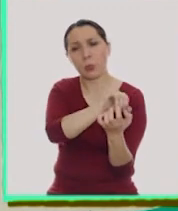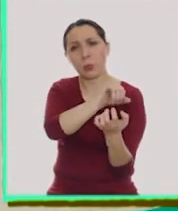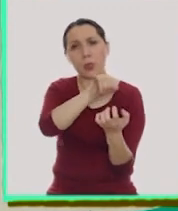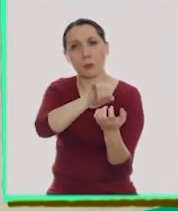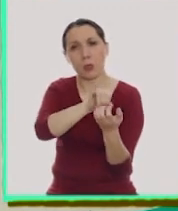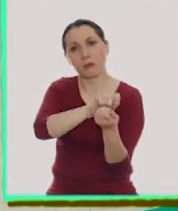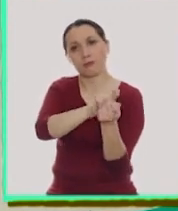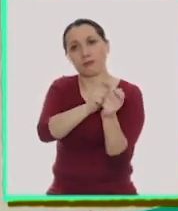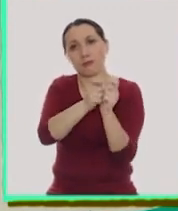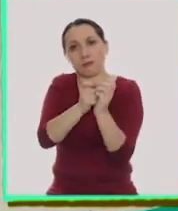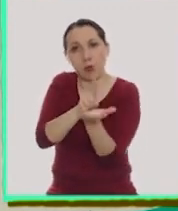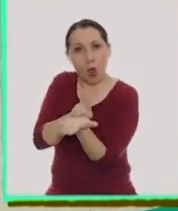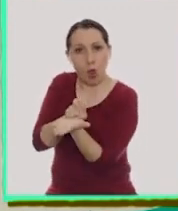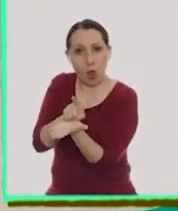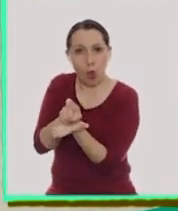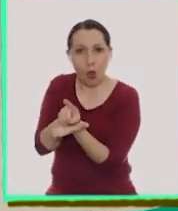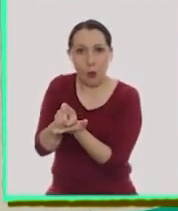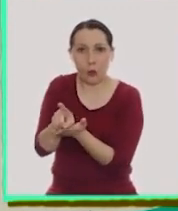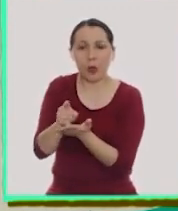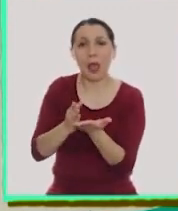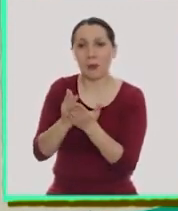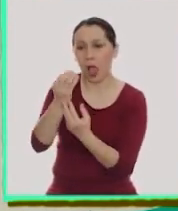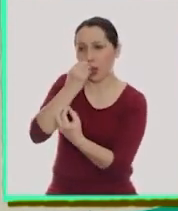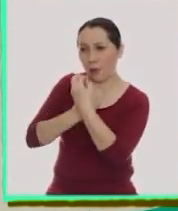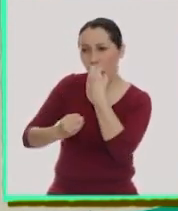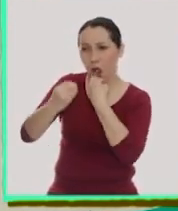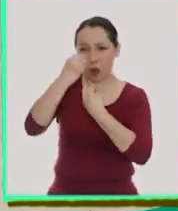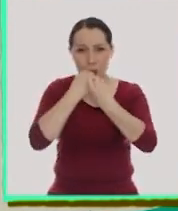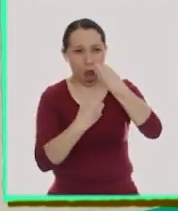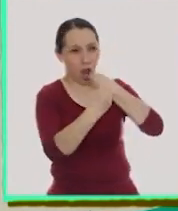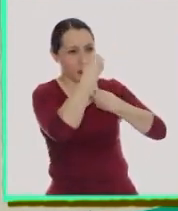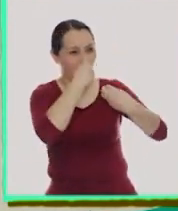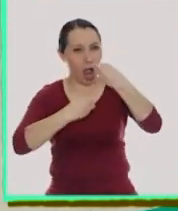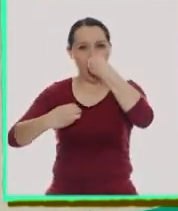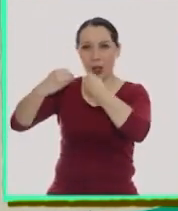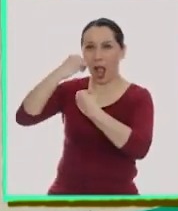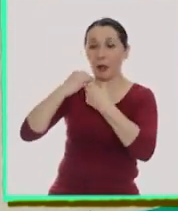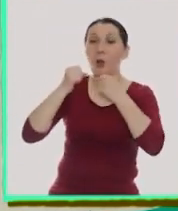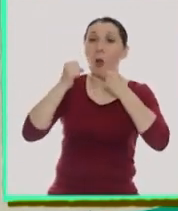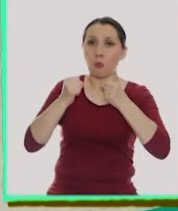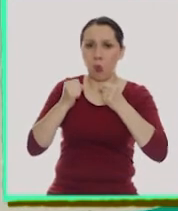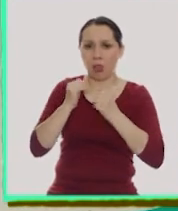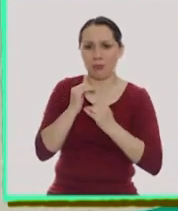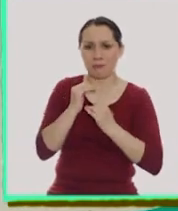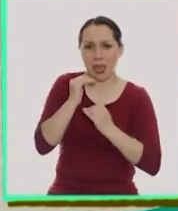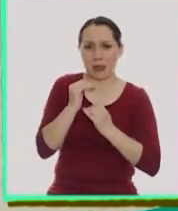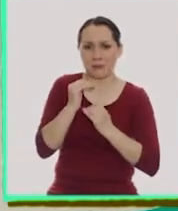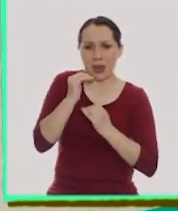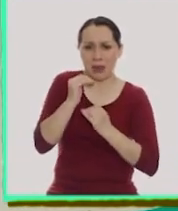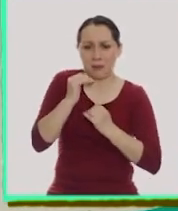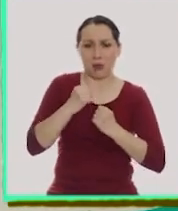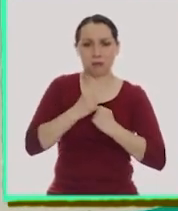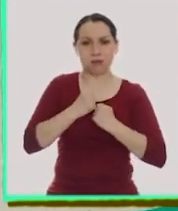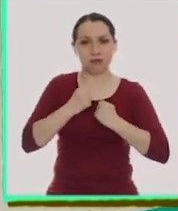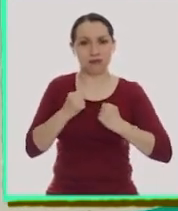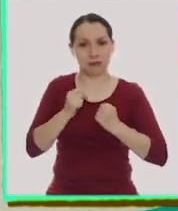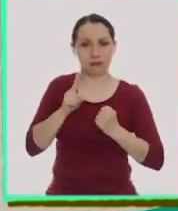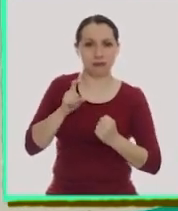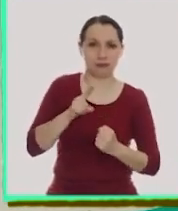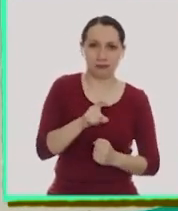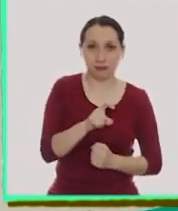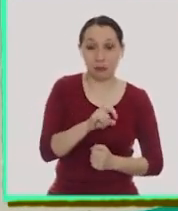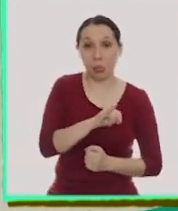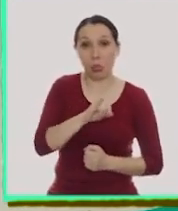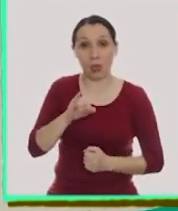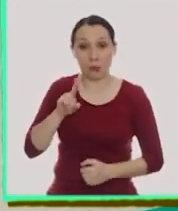aparecía la oruga y comenzaba a comer y comer para poder crecer y desarrollarse.